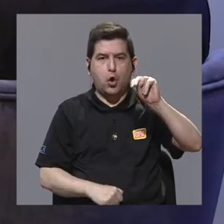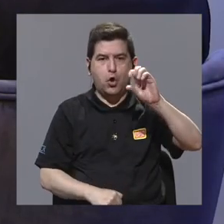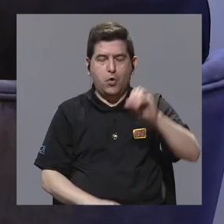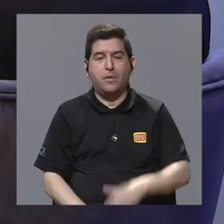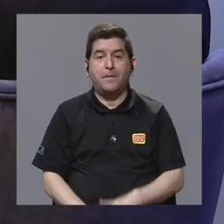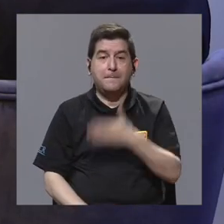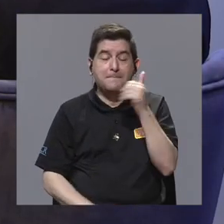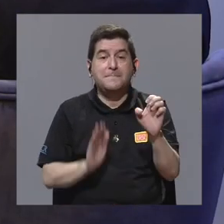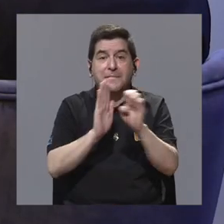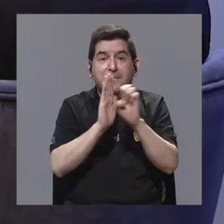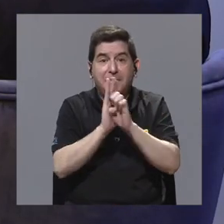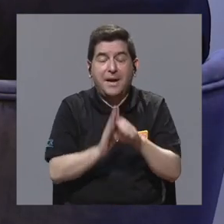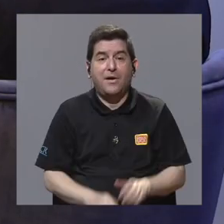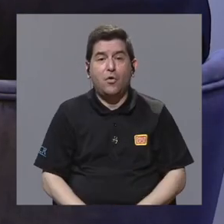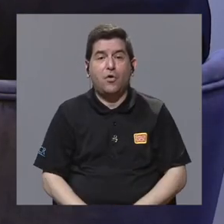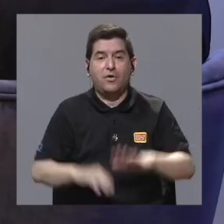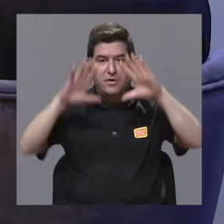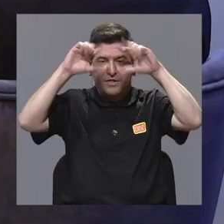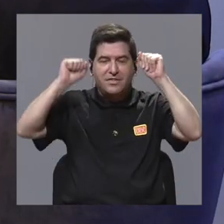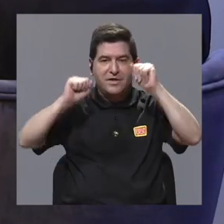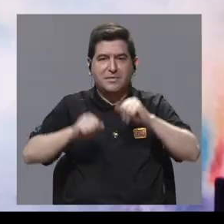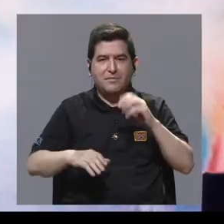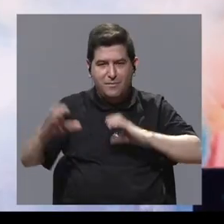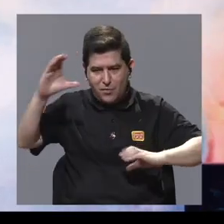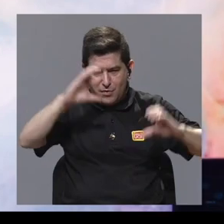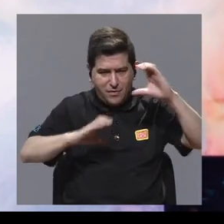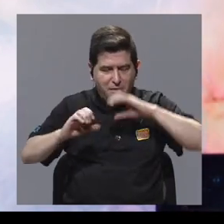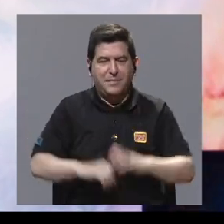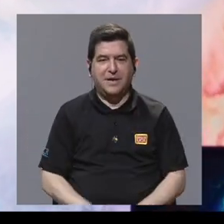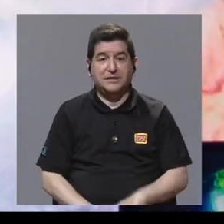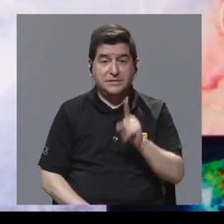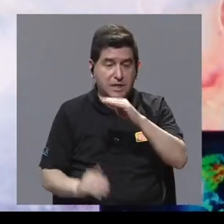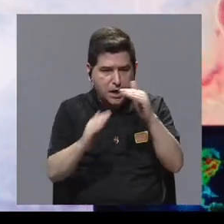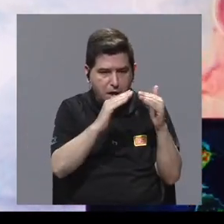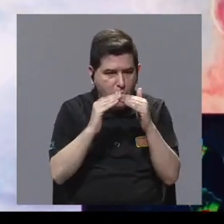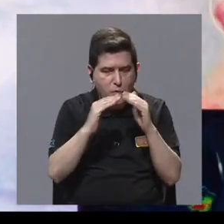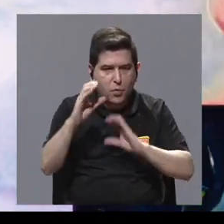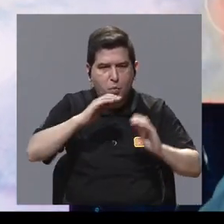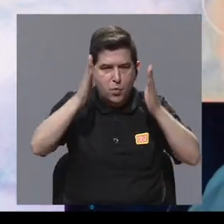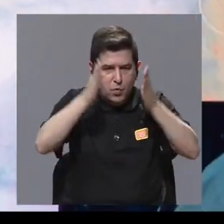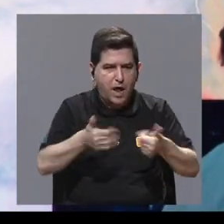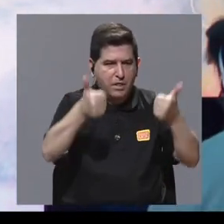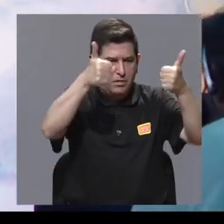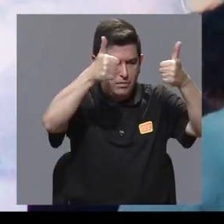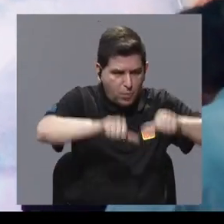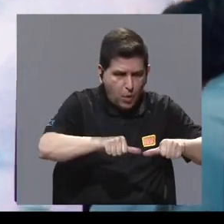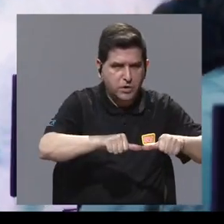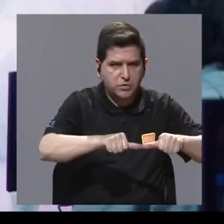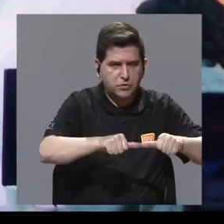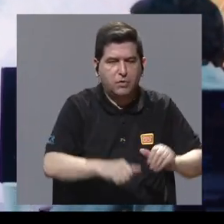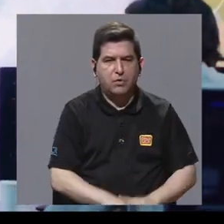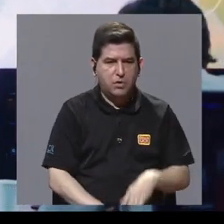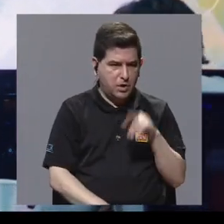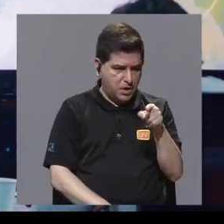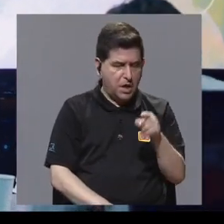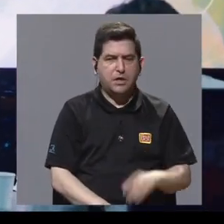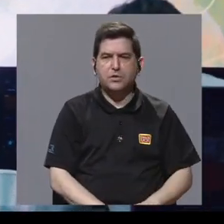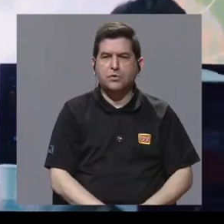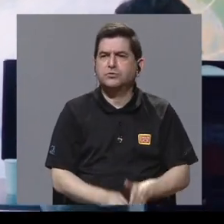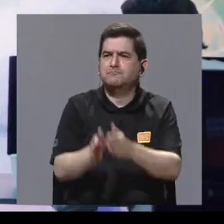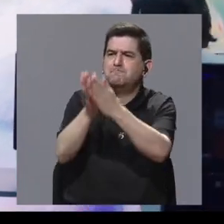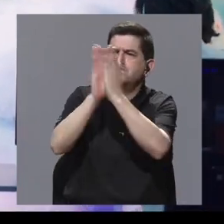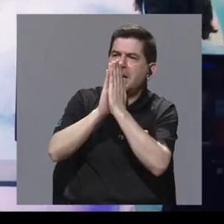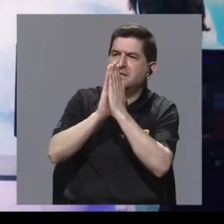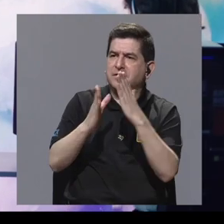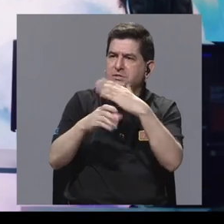mejores ejemplos de diplomacia científica, donde una comunidad de científicos se puso de acuerdo y básicamente elevó un